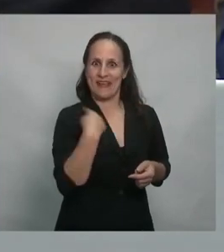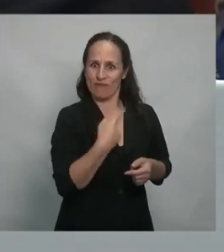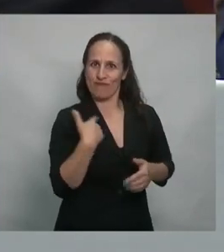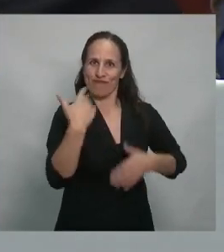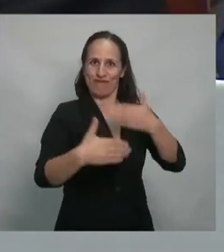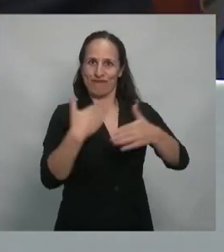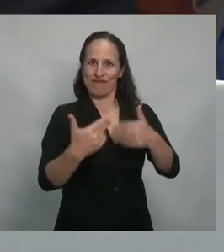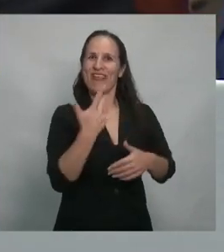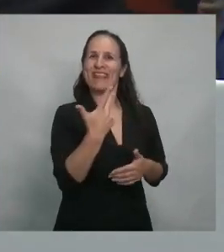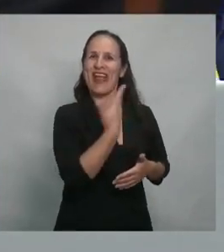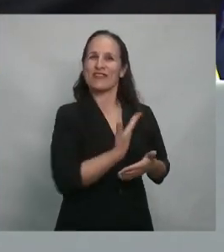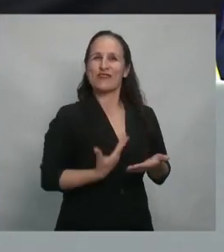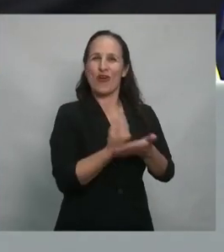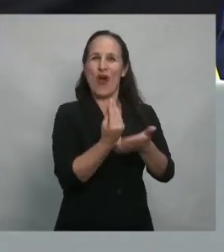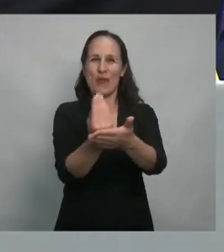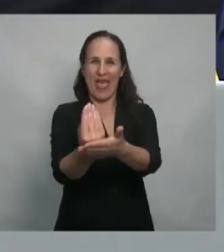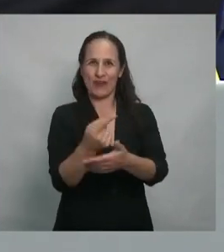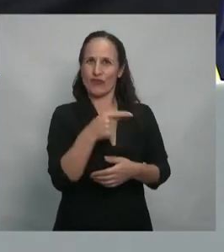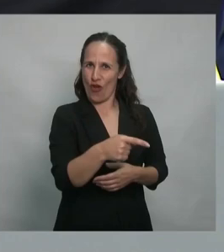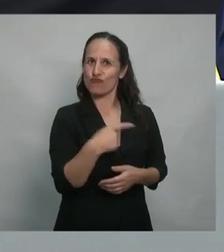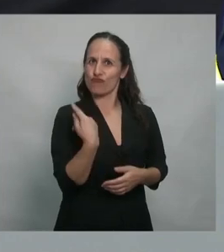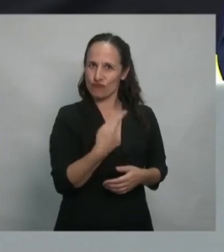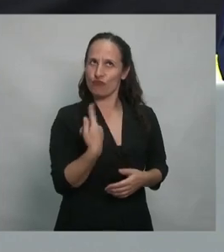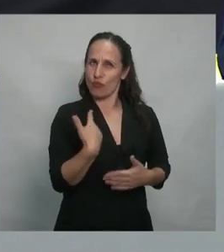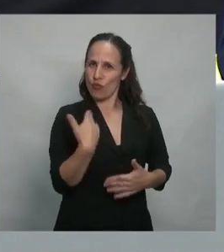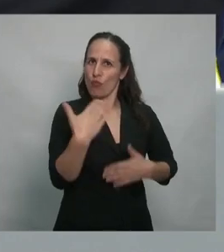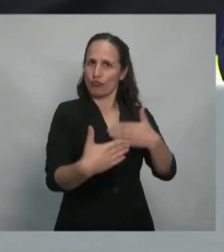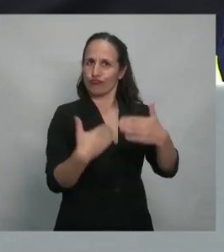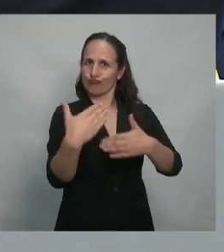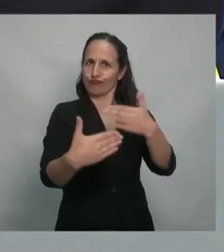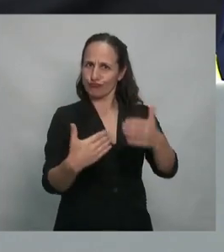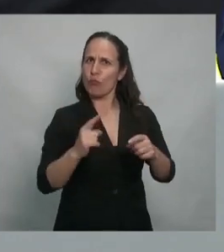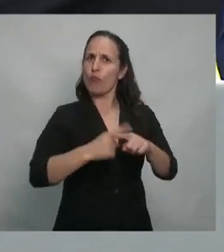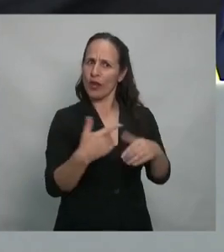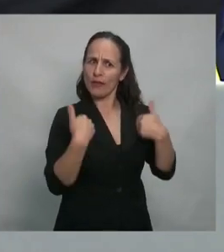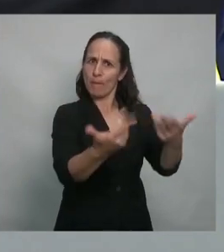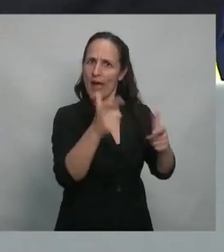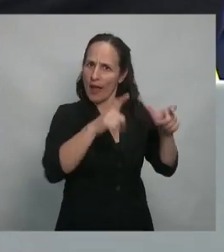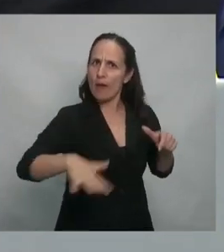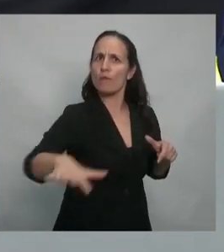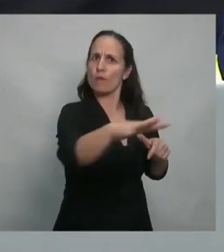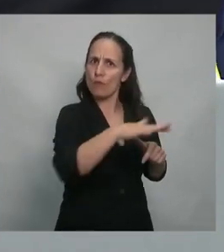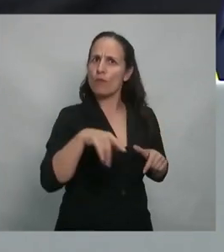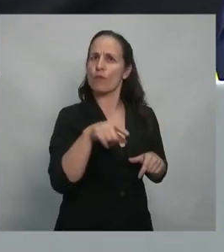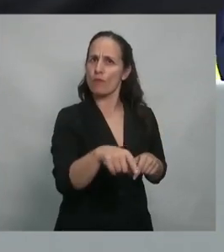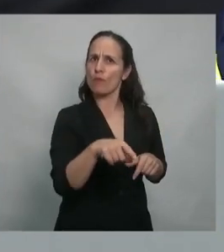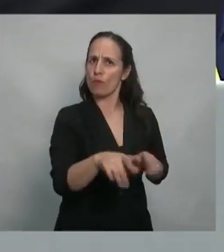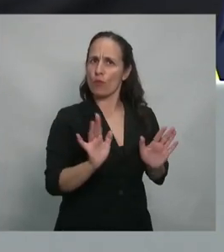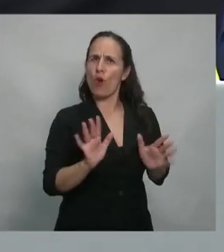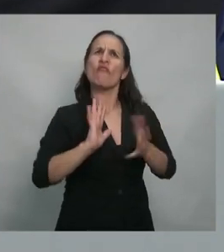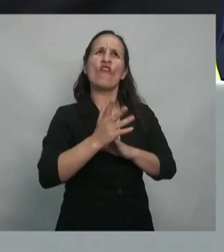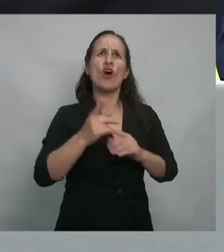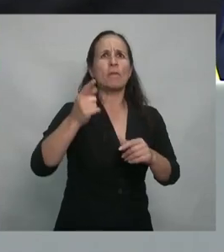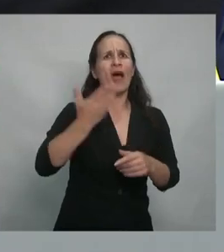gestiones de gobierno democrático, políticas públicas sin tutela ni